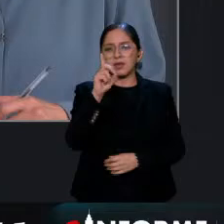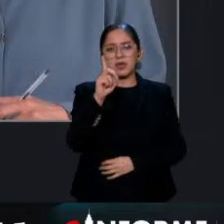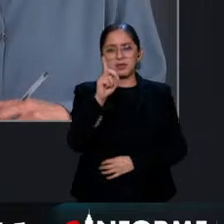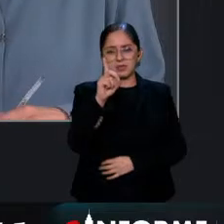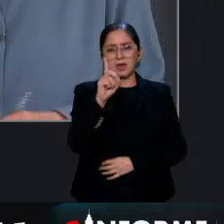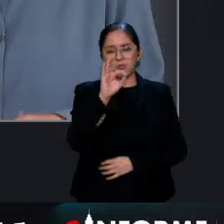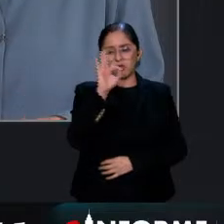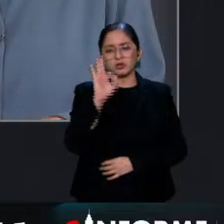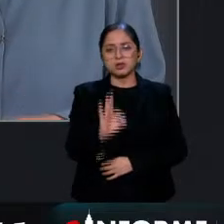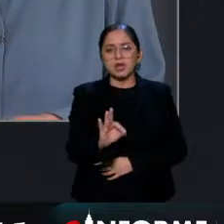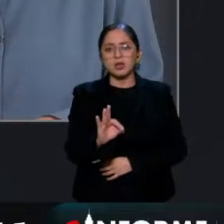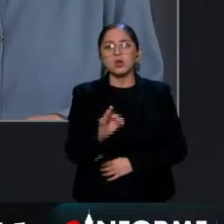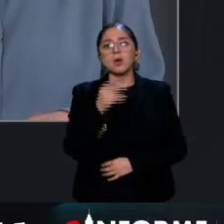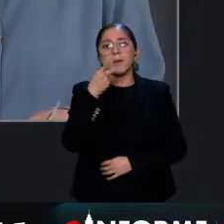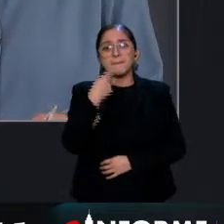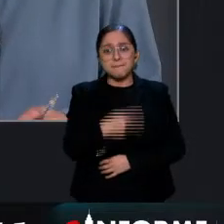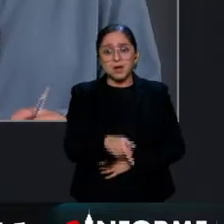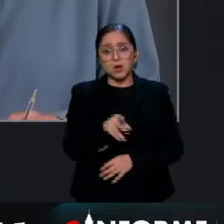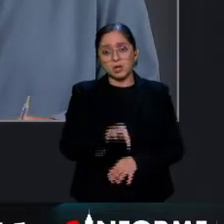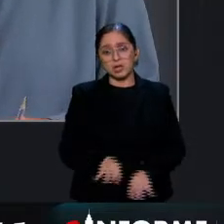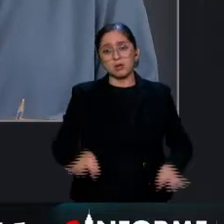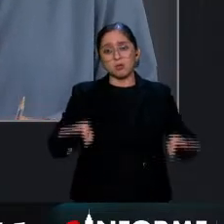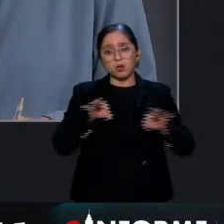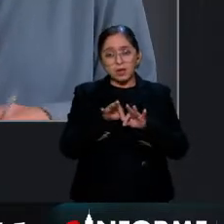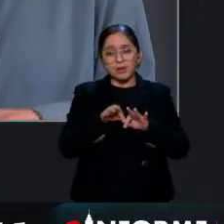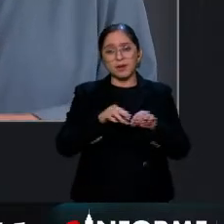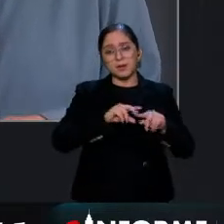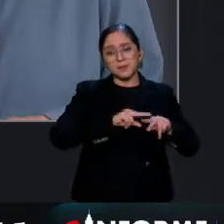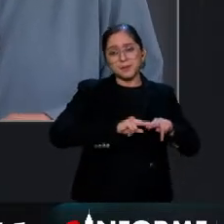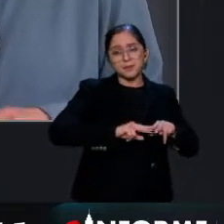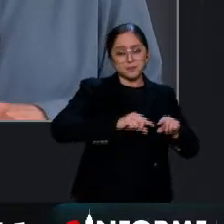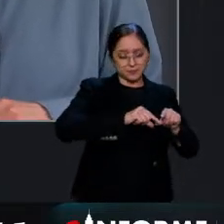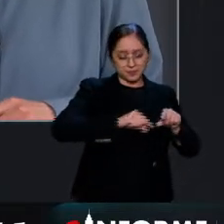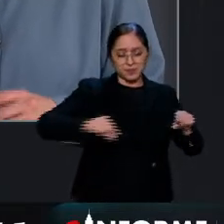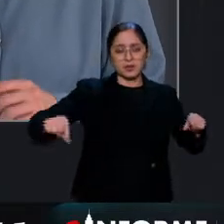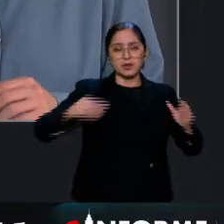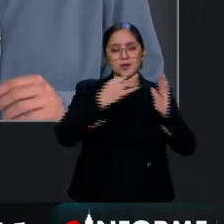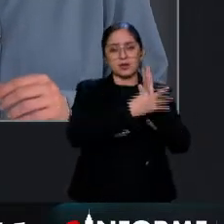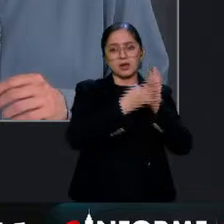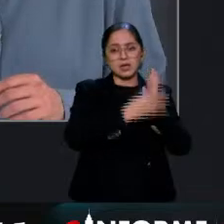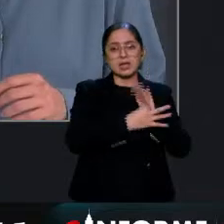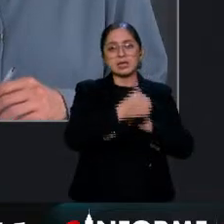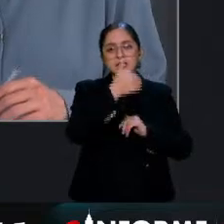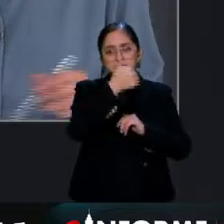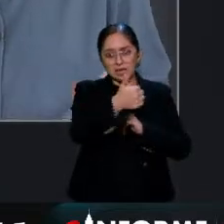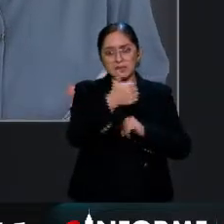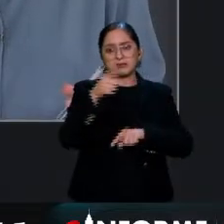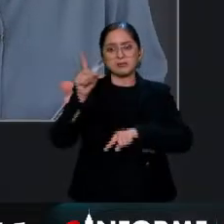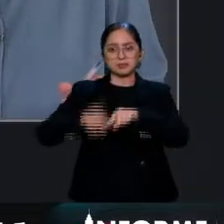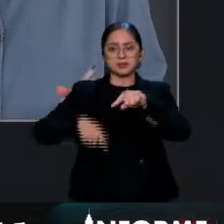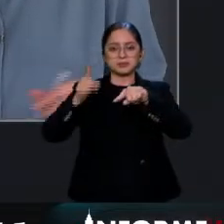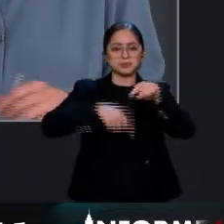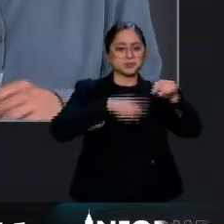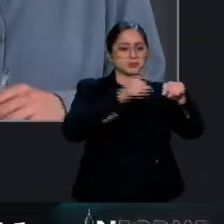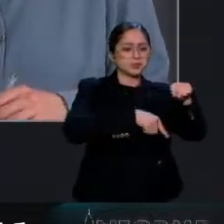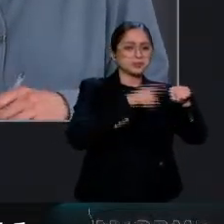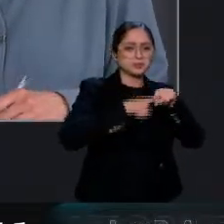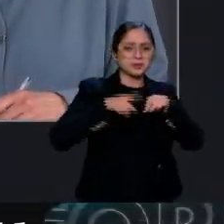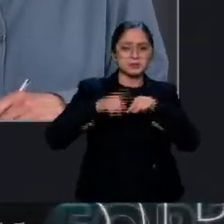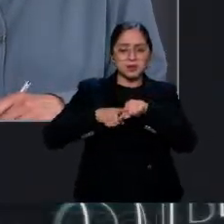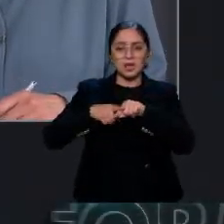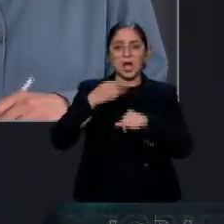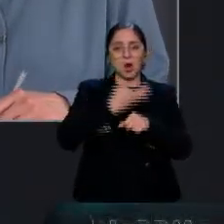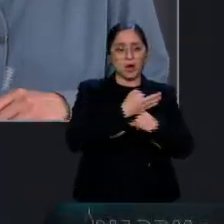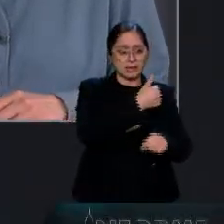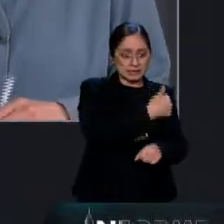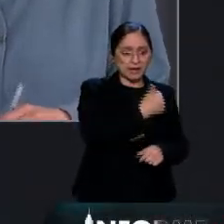significativo ha sido el retiro de vías ahí hay un avance de 6 kilómetros de los 20 que deben quitarse en esta